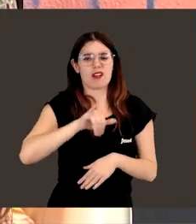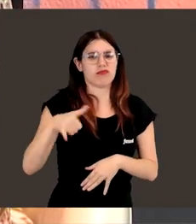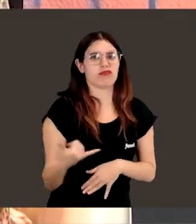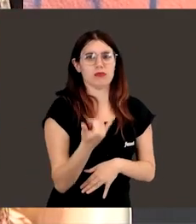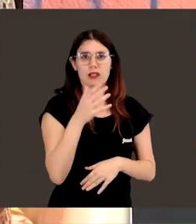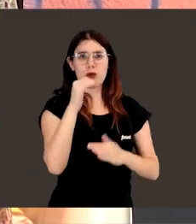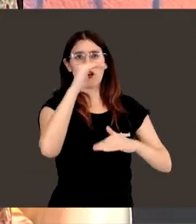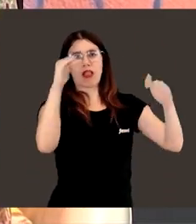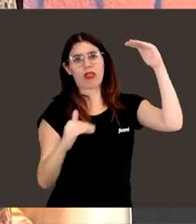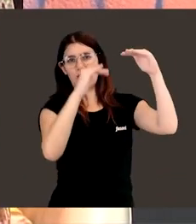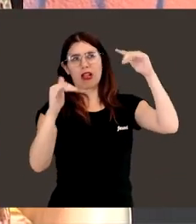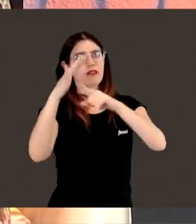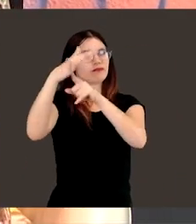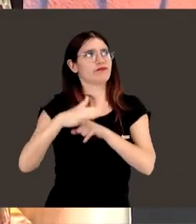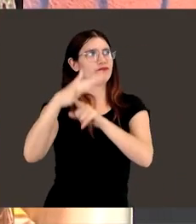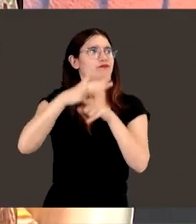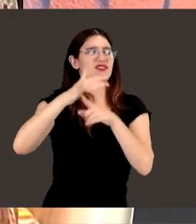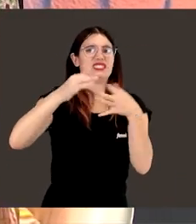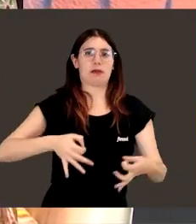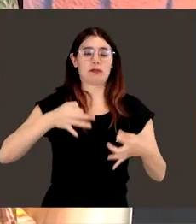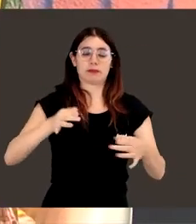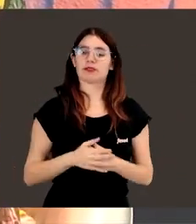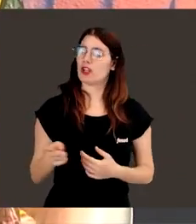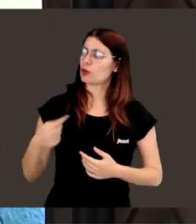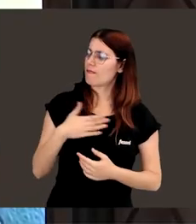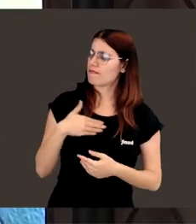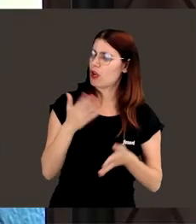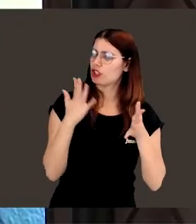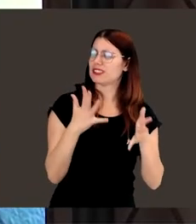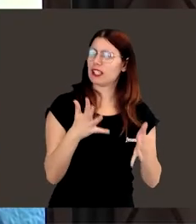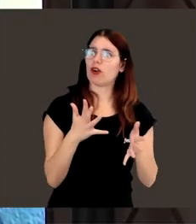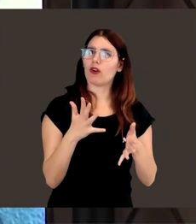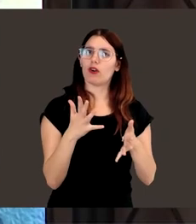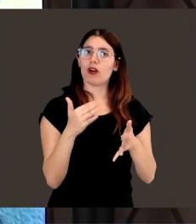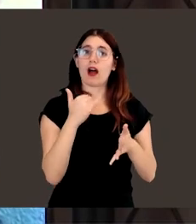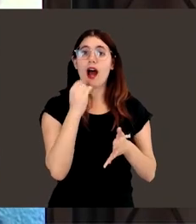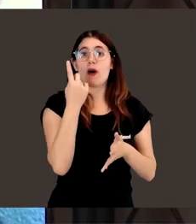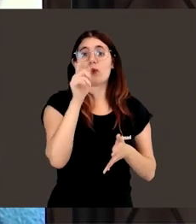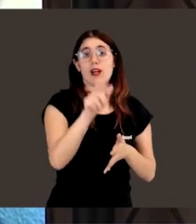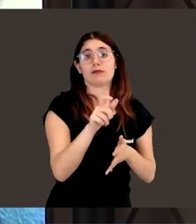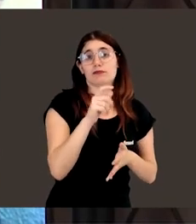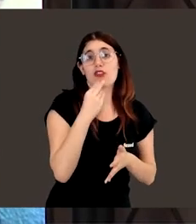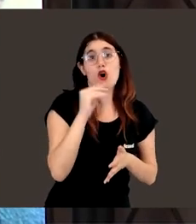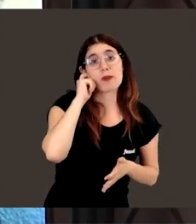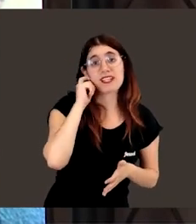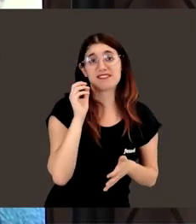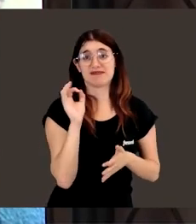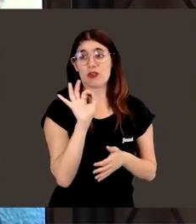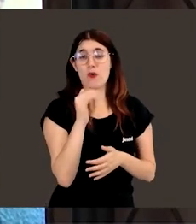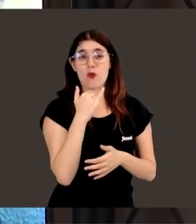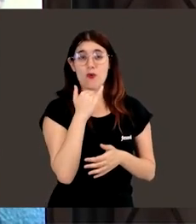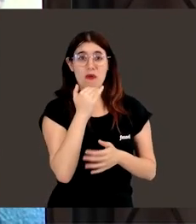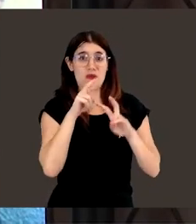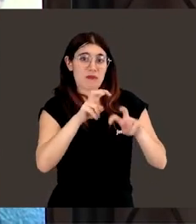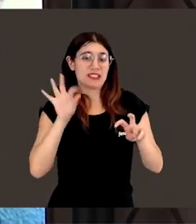es constante, ¿no? Y el camino es largo y difícil. ¿Le darías algún consejo a una joven investigadora